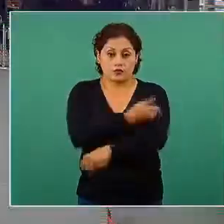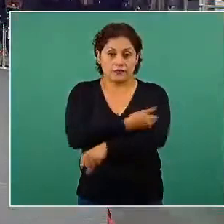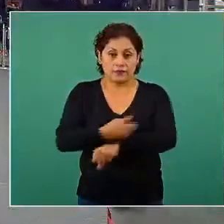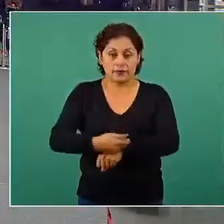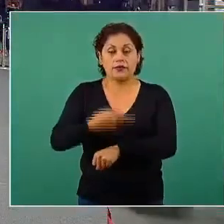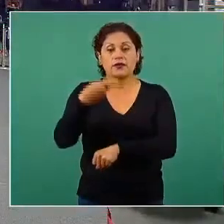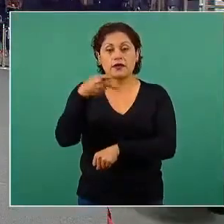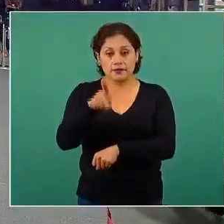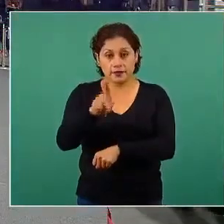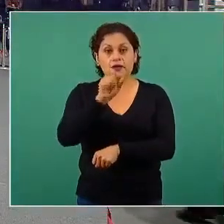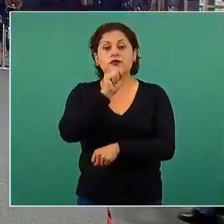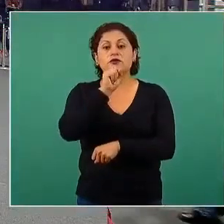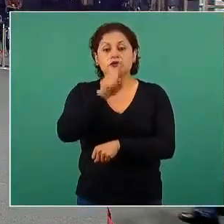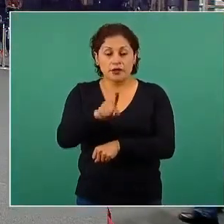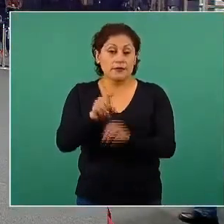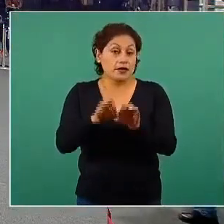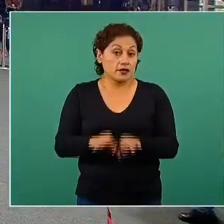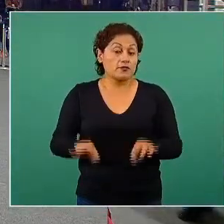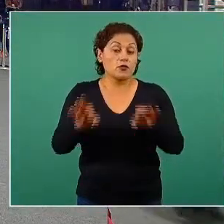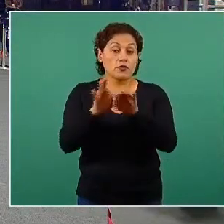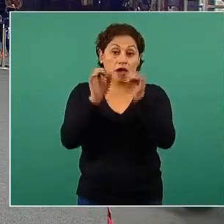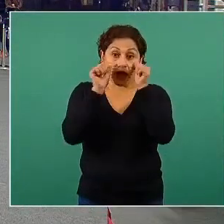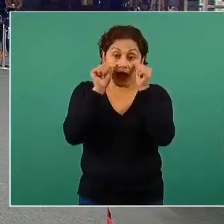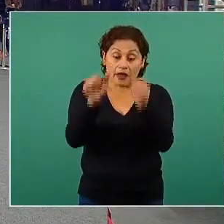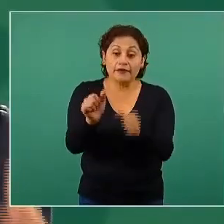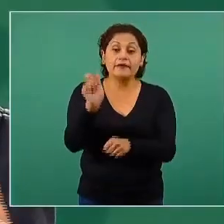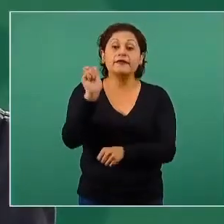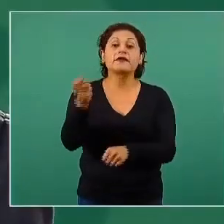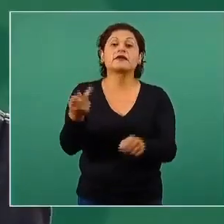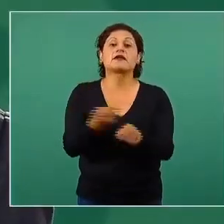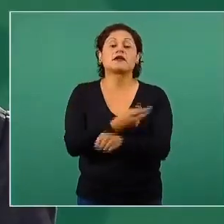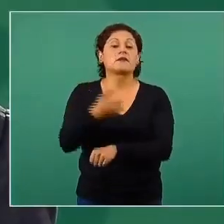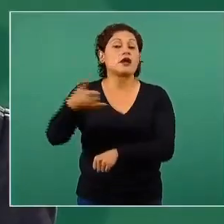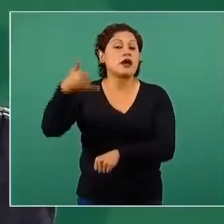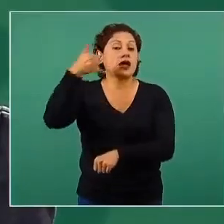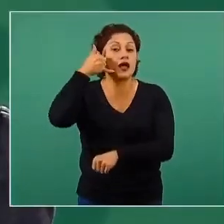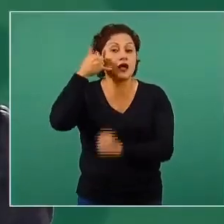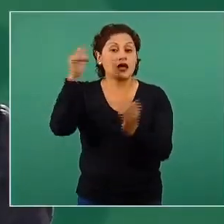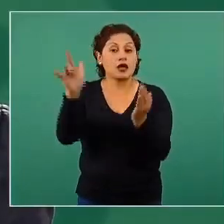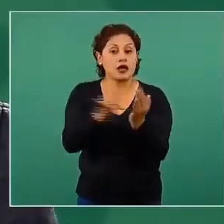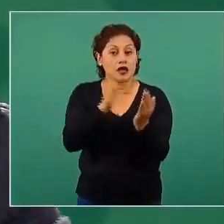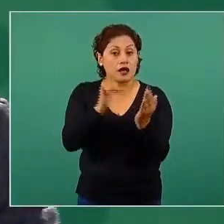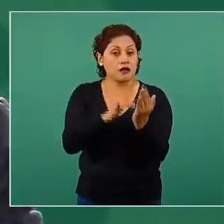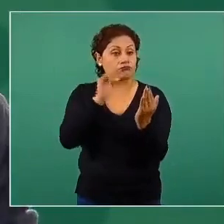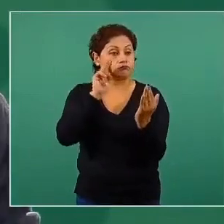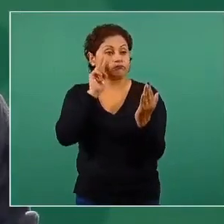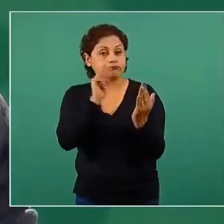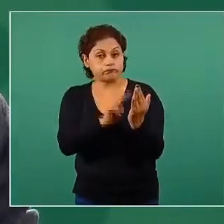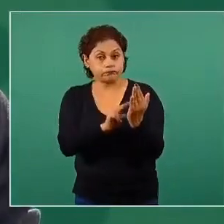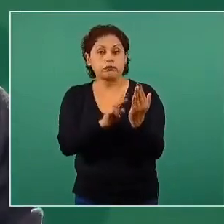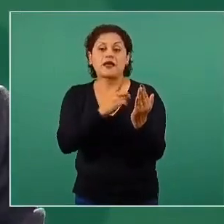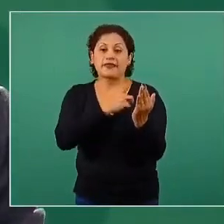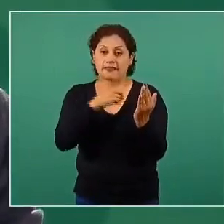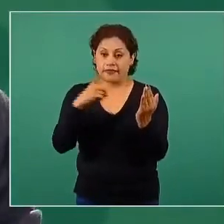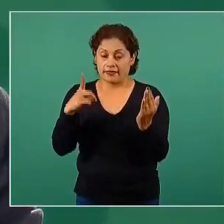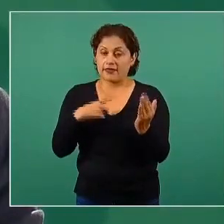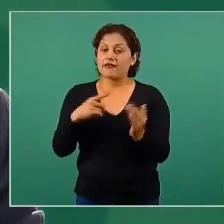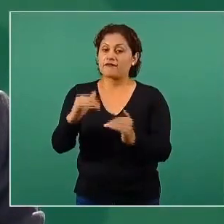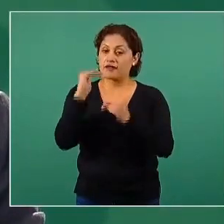tema de los aparatos electrónicos, los dispositivos de pantalla y los límites necesarios para que las